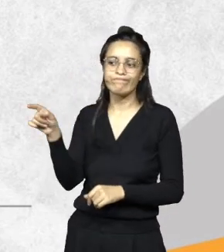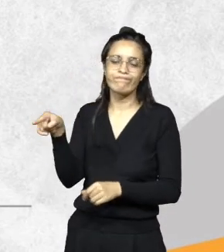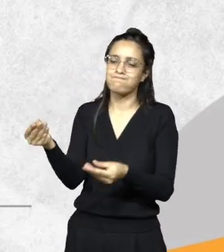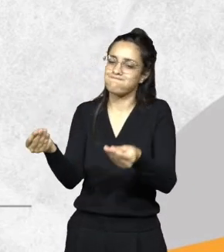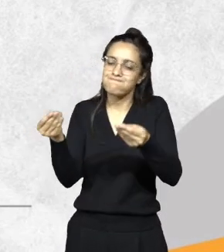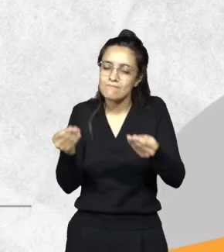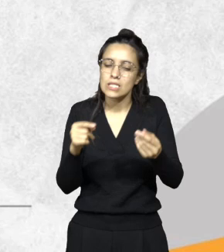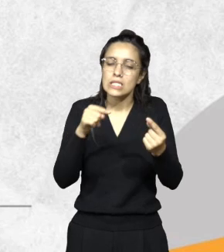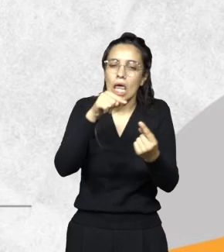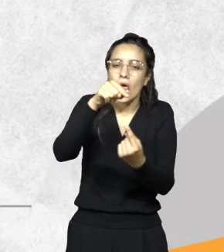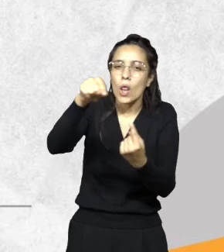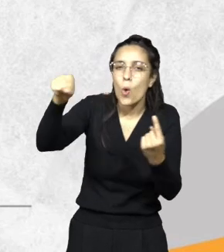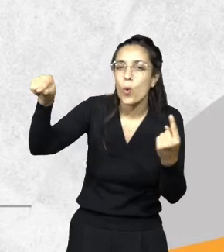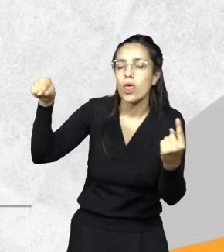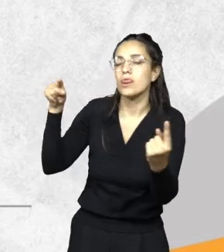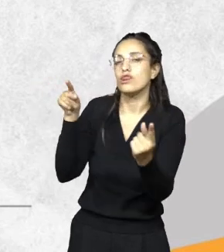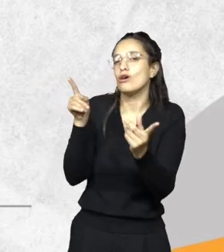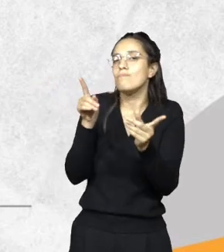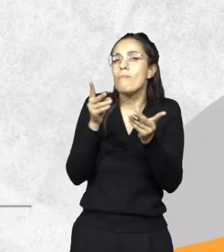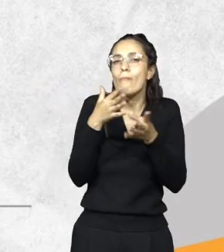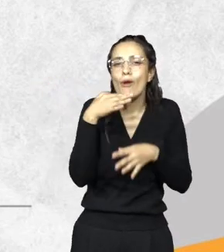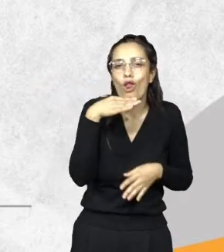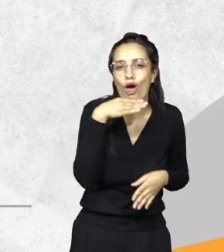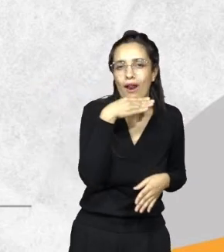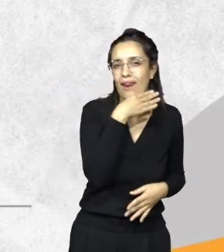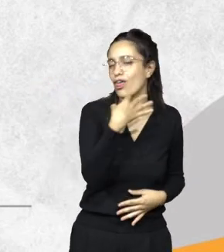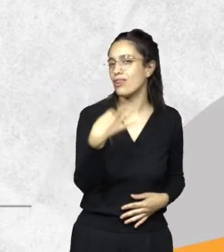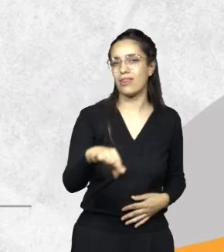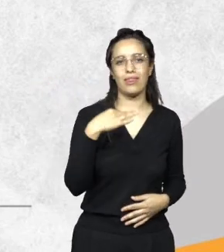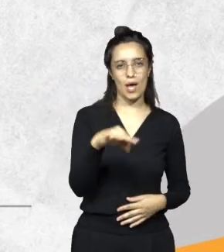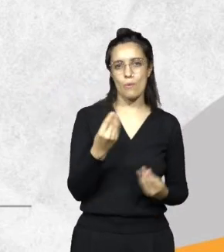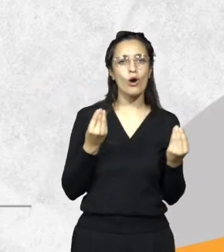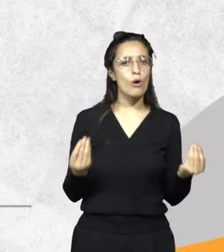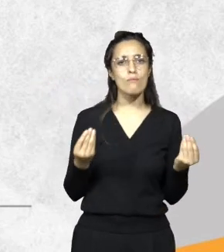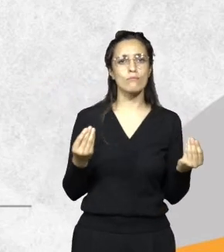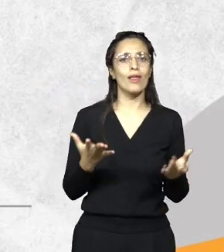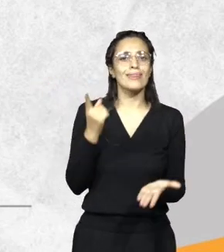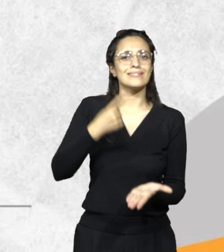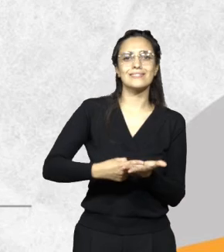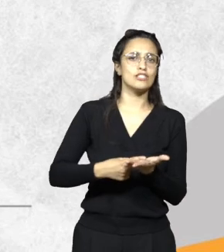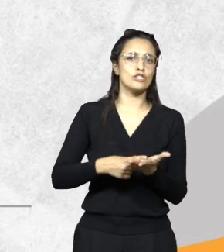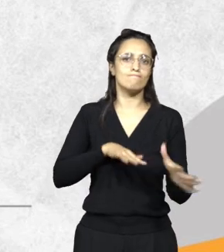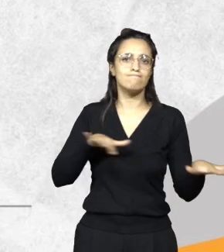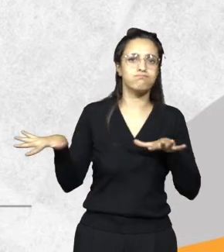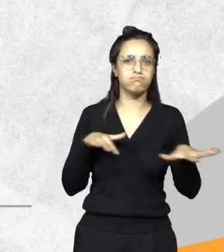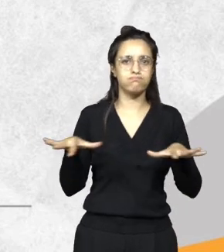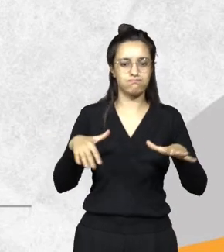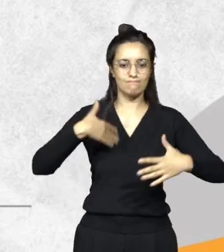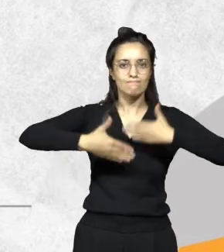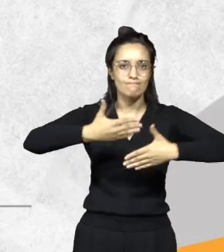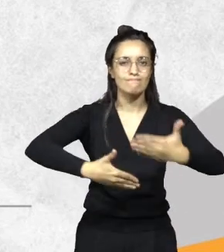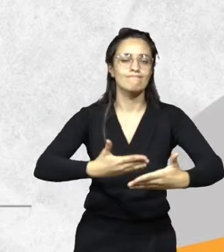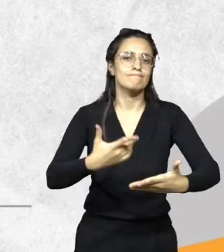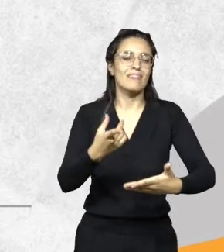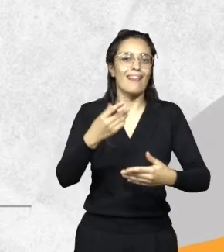que ser tan prolijo cómo hacemos el operativo y cómo tomamos la decisión de actuar y la llevamos a cabo para que después esa investigación